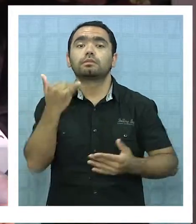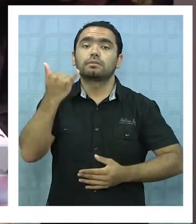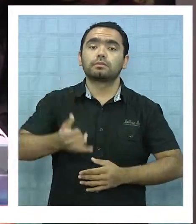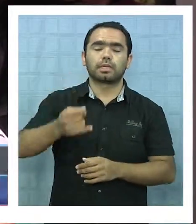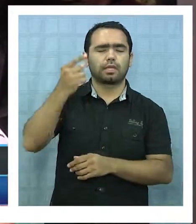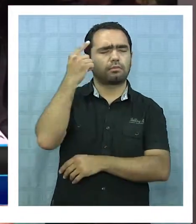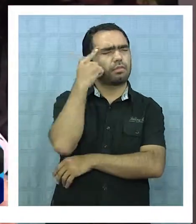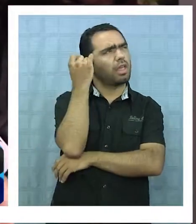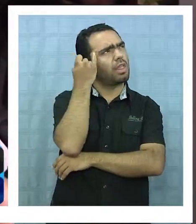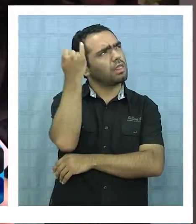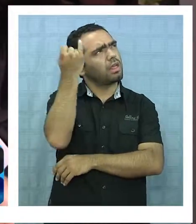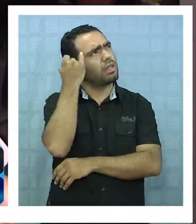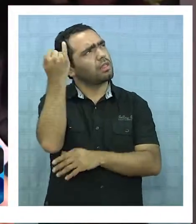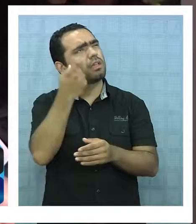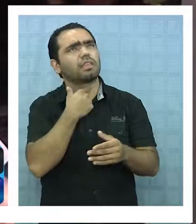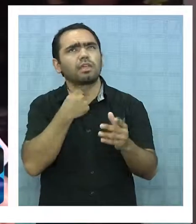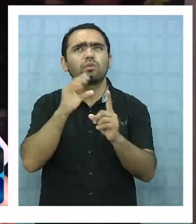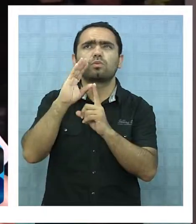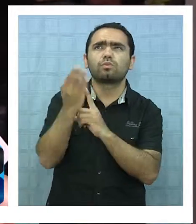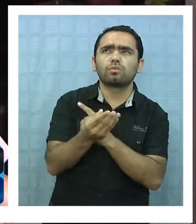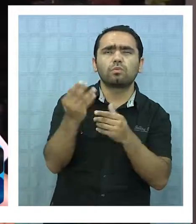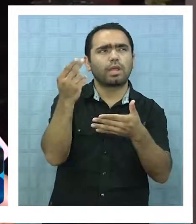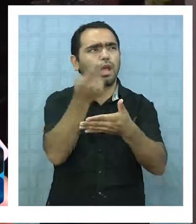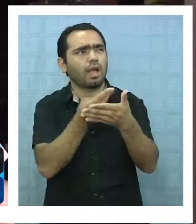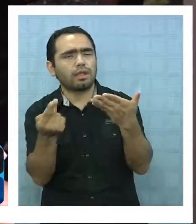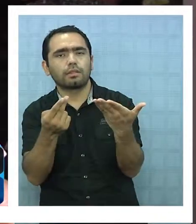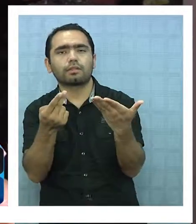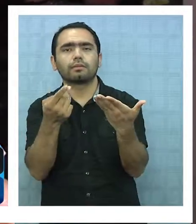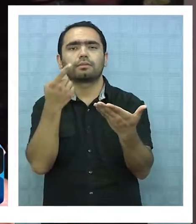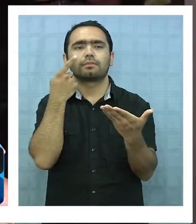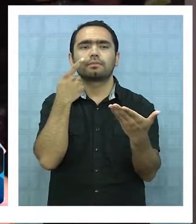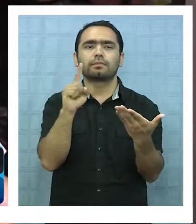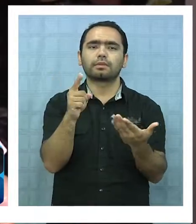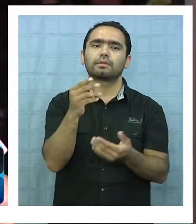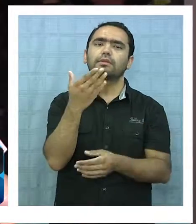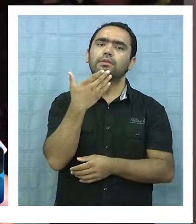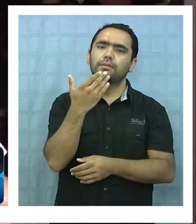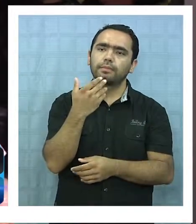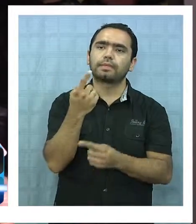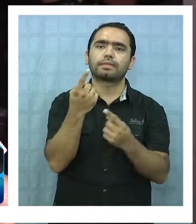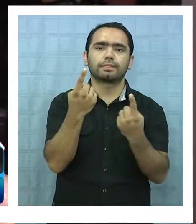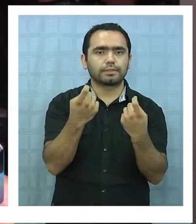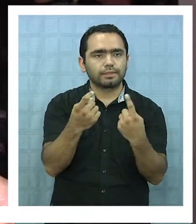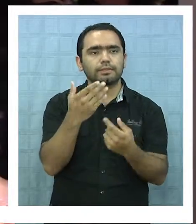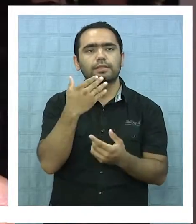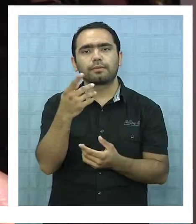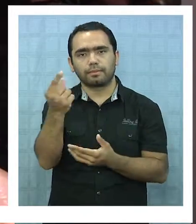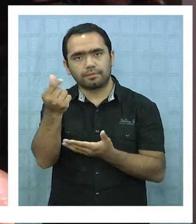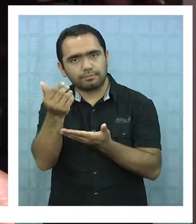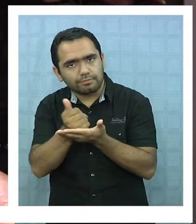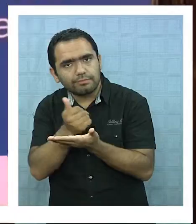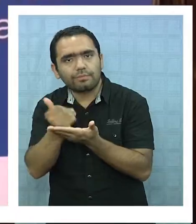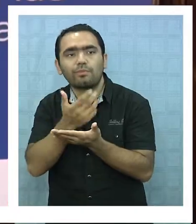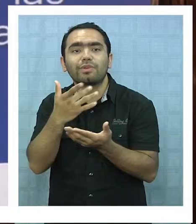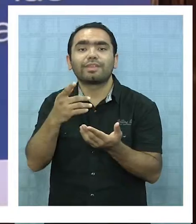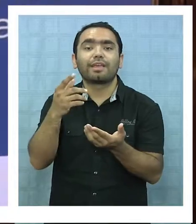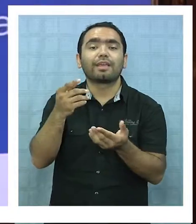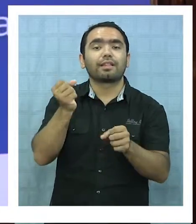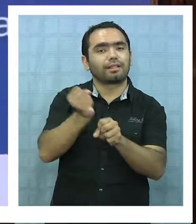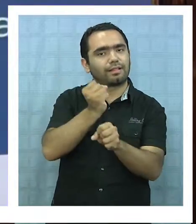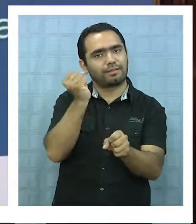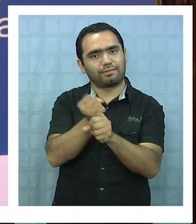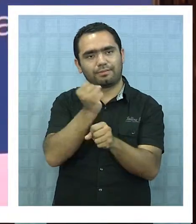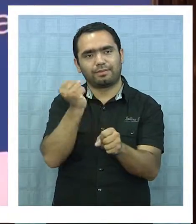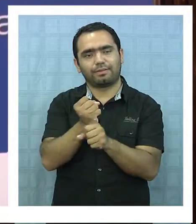desarrollar el arte, pero desarrollar y como decía el mismo expositor, ganar dinero gracias a eso es como un sueño para el